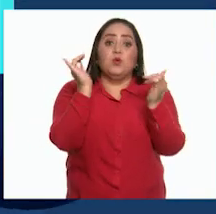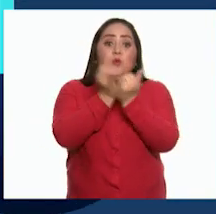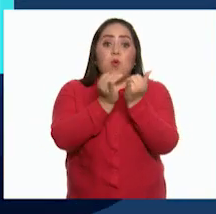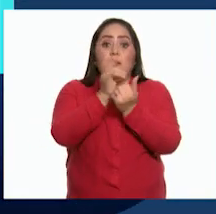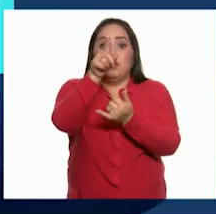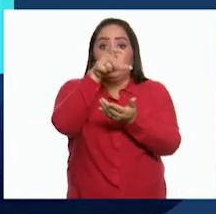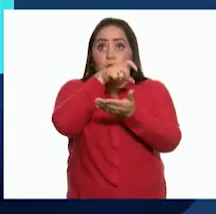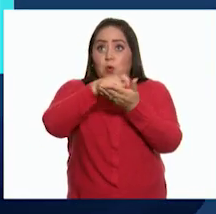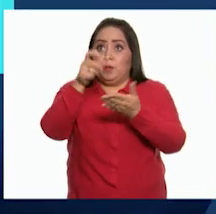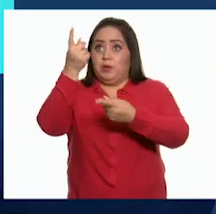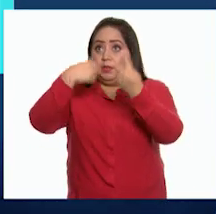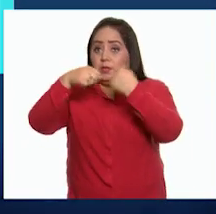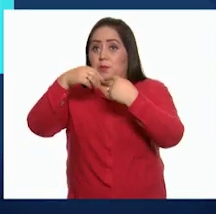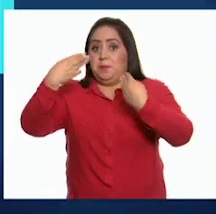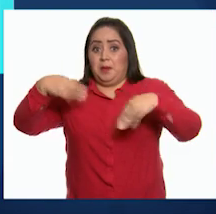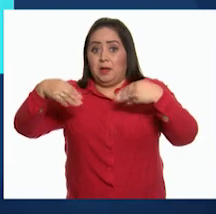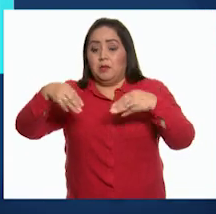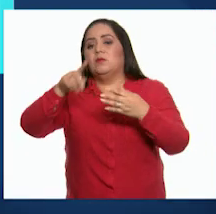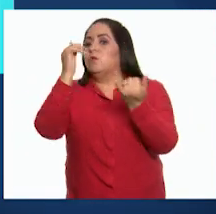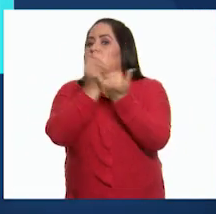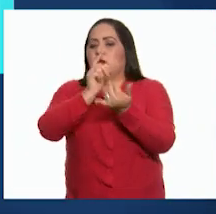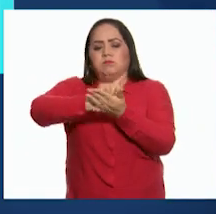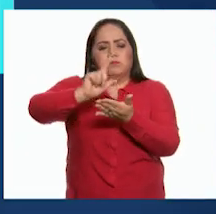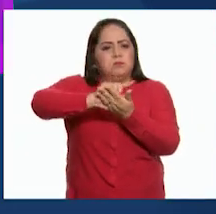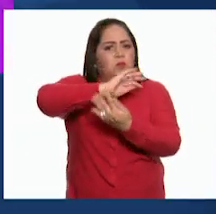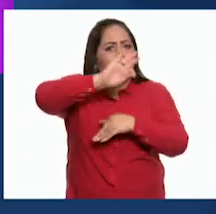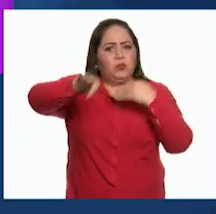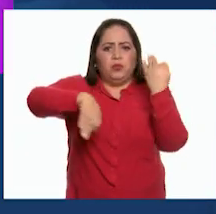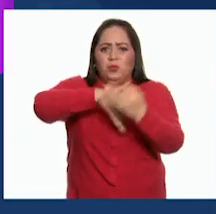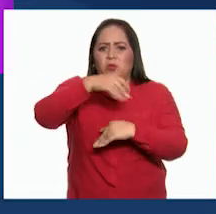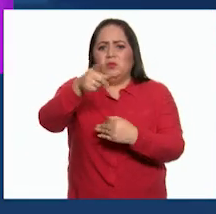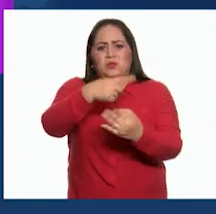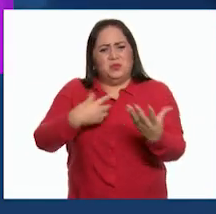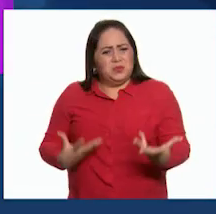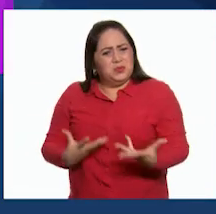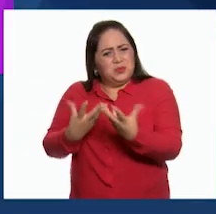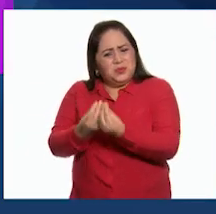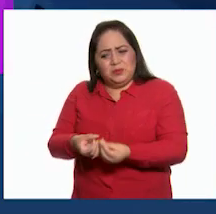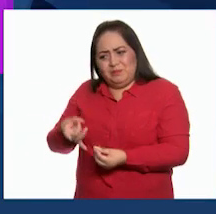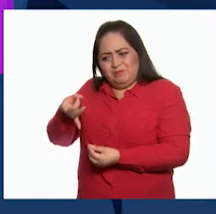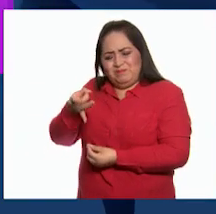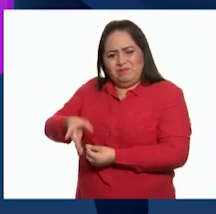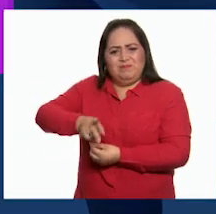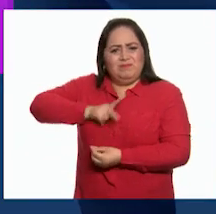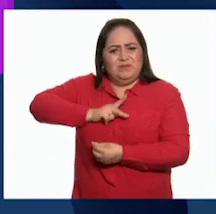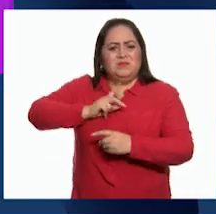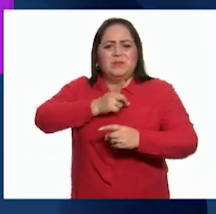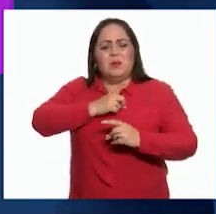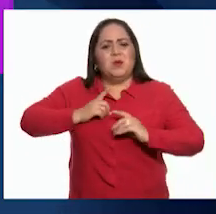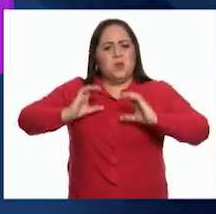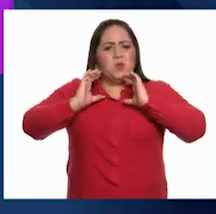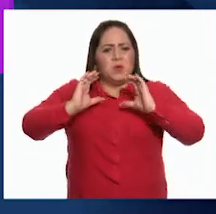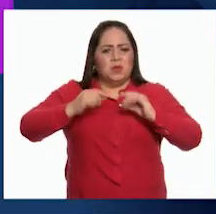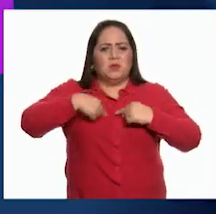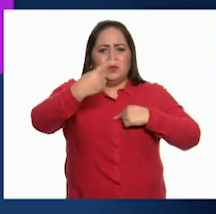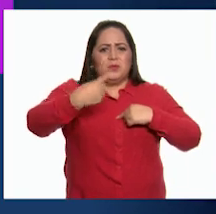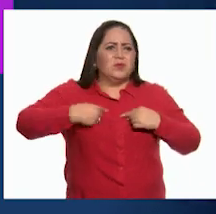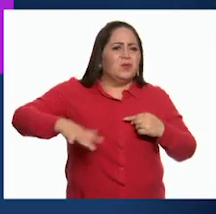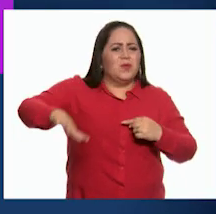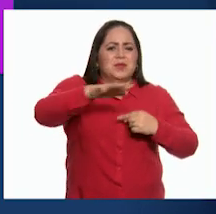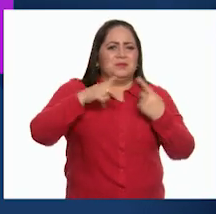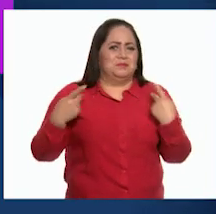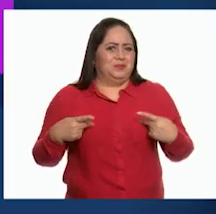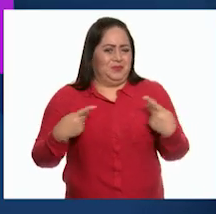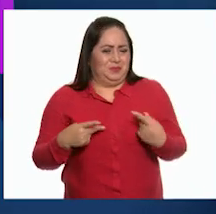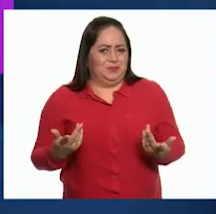cosas que compres en la tienda o en el supermercado. Sigamos luchando juntos contra este virus cuidándonos los unos